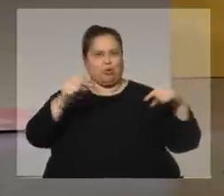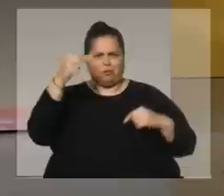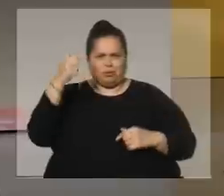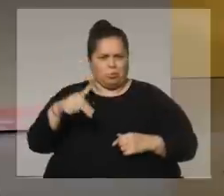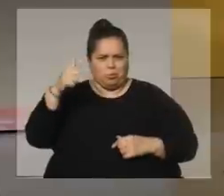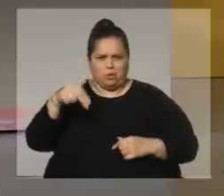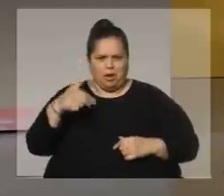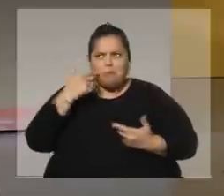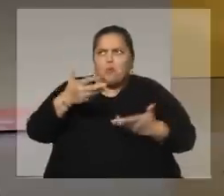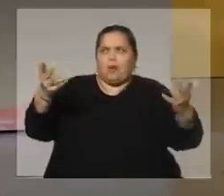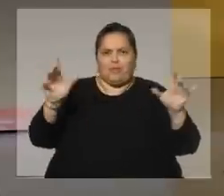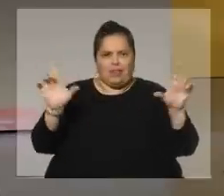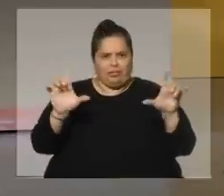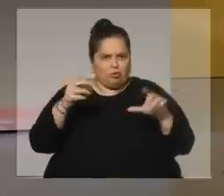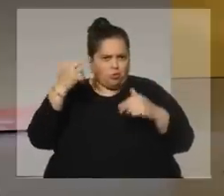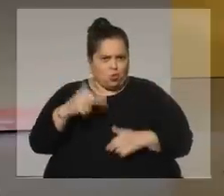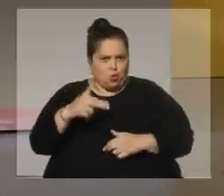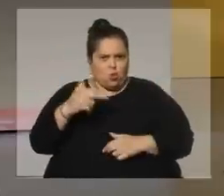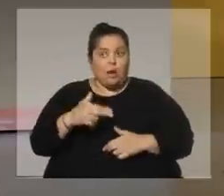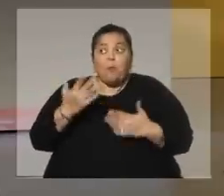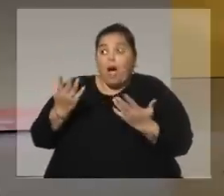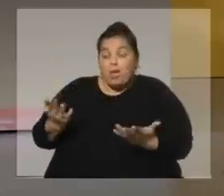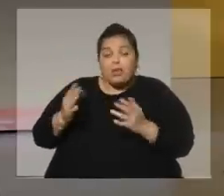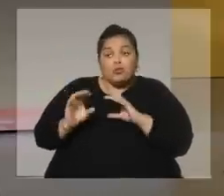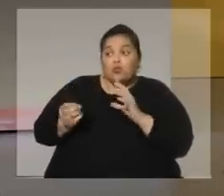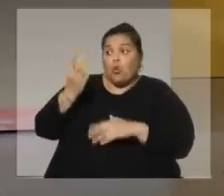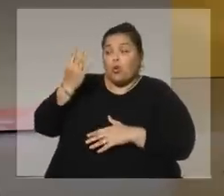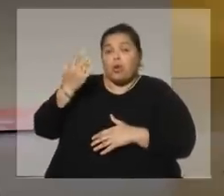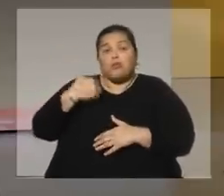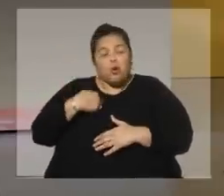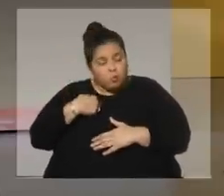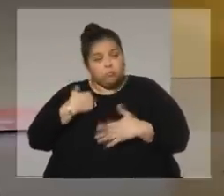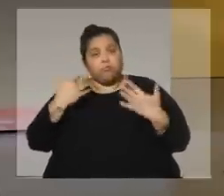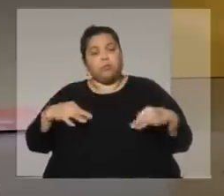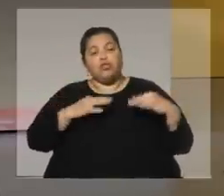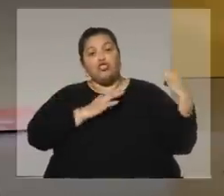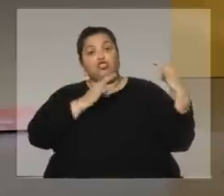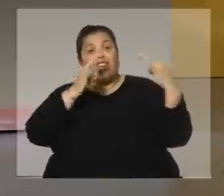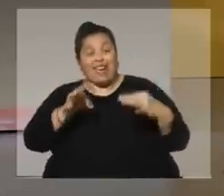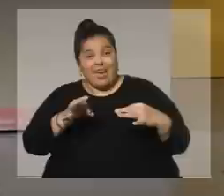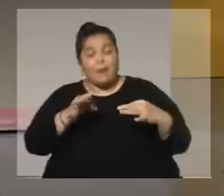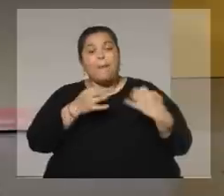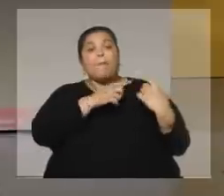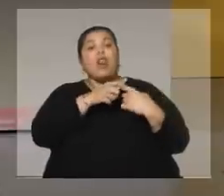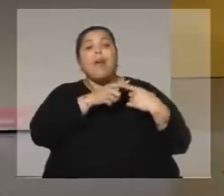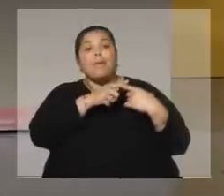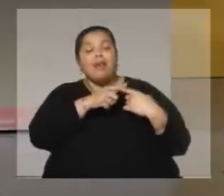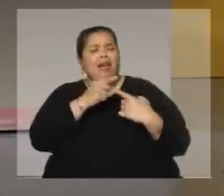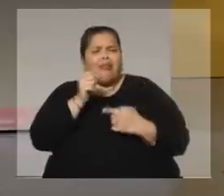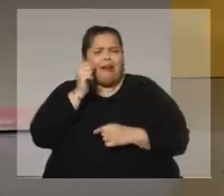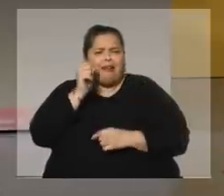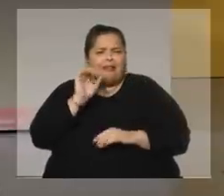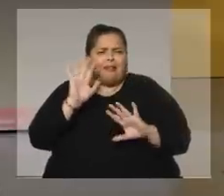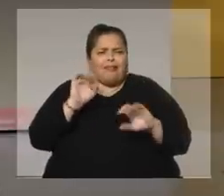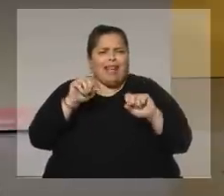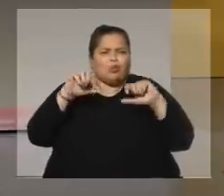Y ahí, bueno, me surgió de espontáneo. Yo llegué a polémica de casualidad. Yo estuve en el debut de Polémica